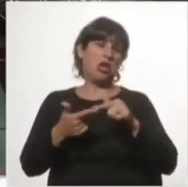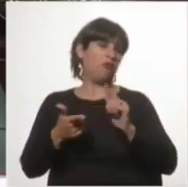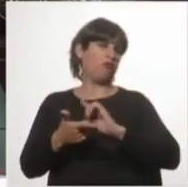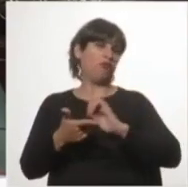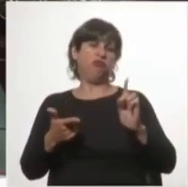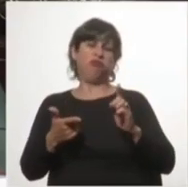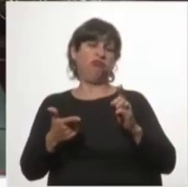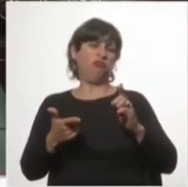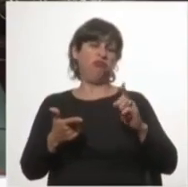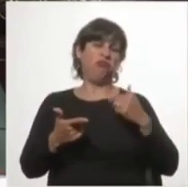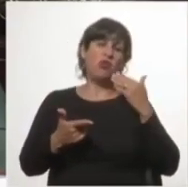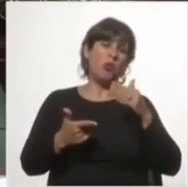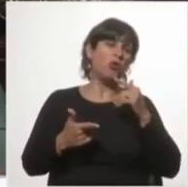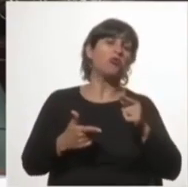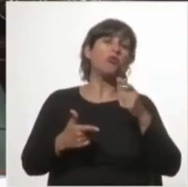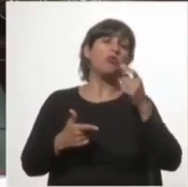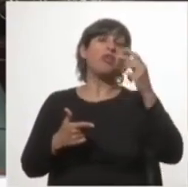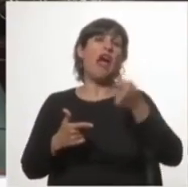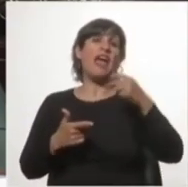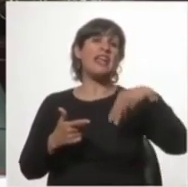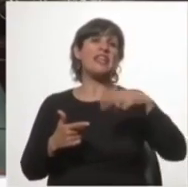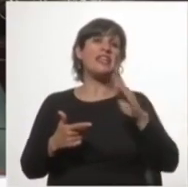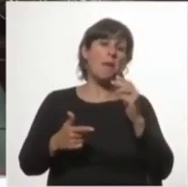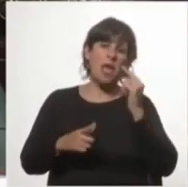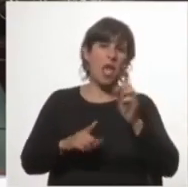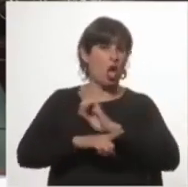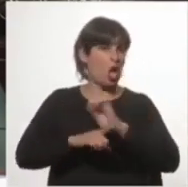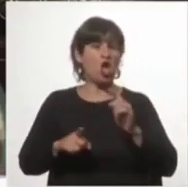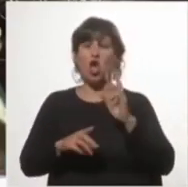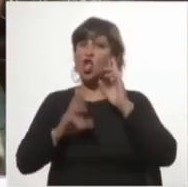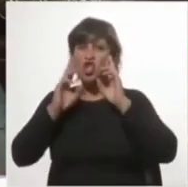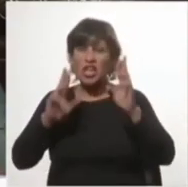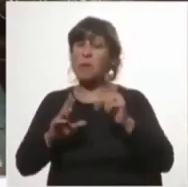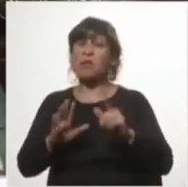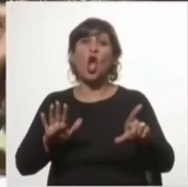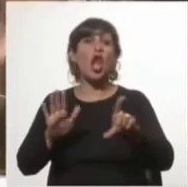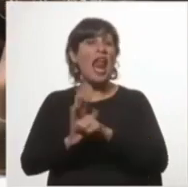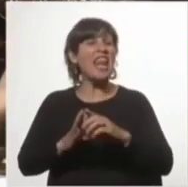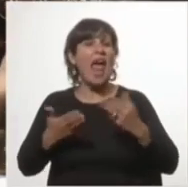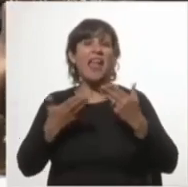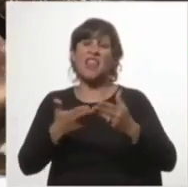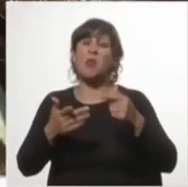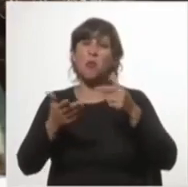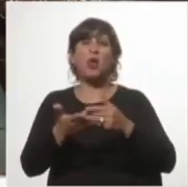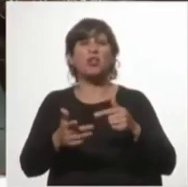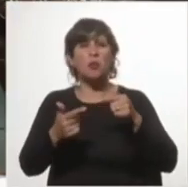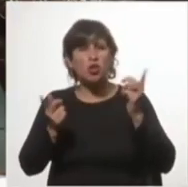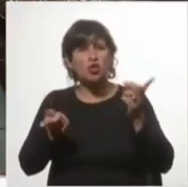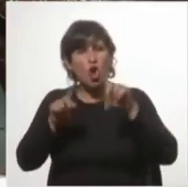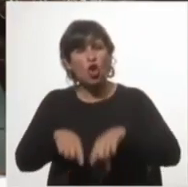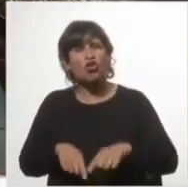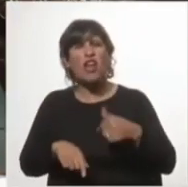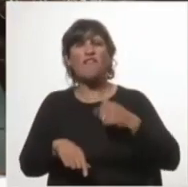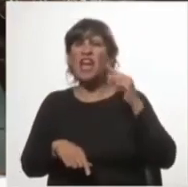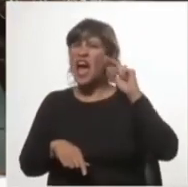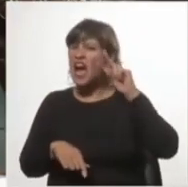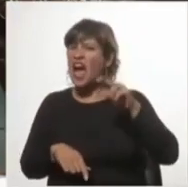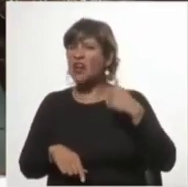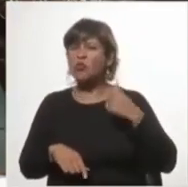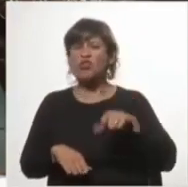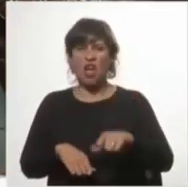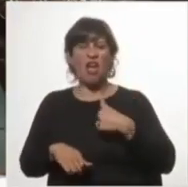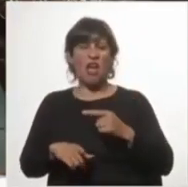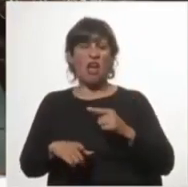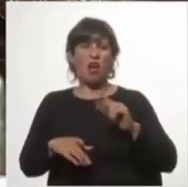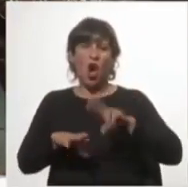hubo consulta a la ANP, que no se respetó la ley de puertos, pero yo vengo a escuchar hoy de vuelta eso aquí, por favor, léanla